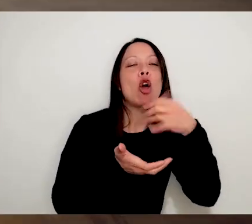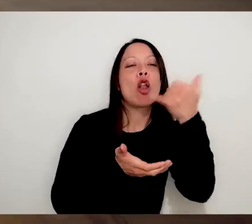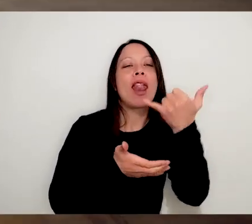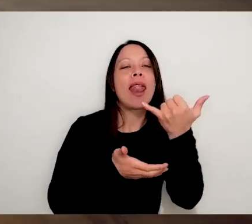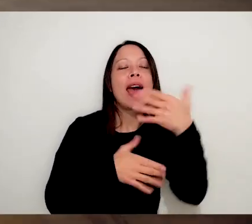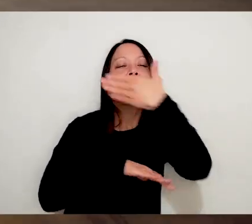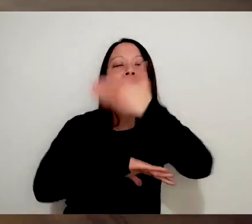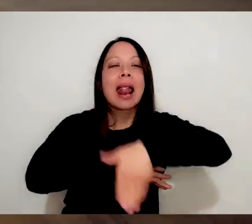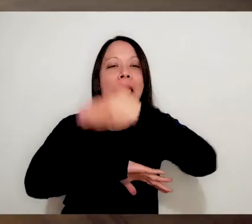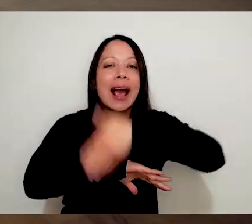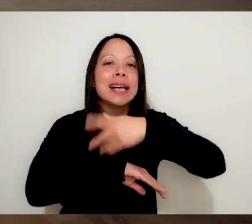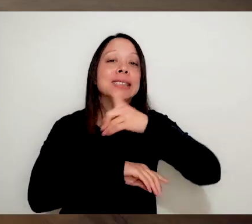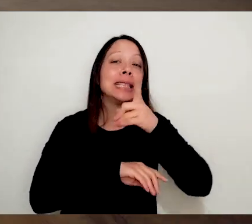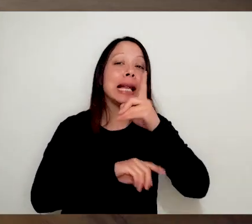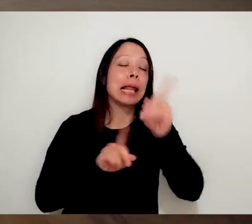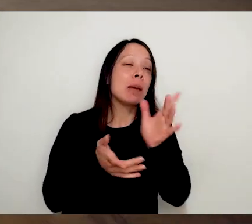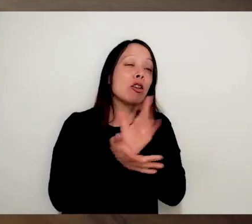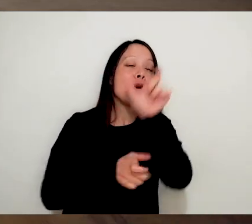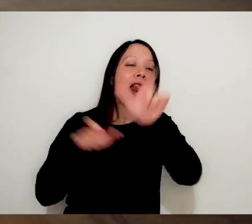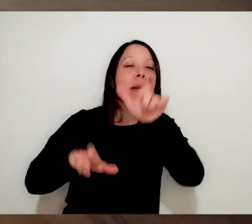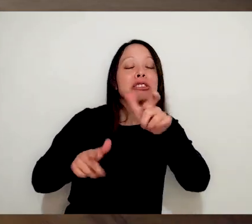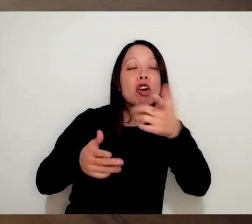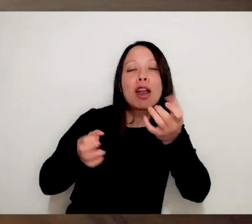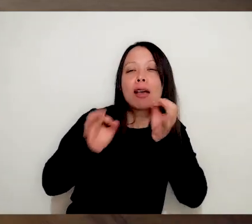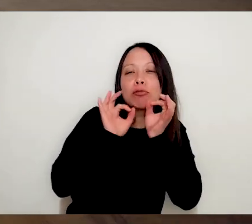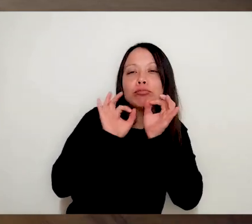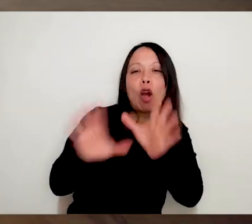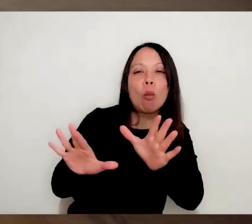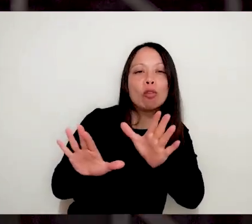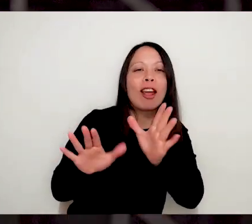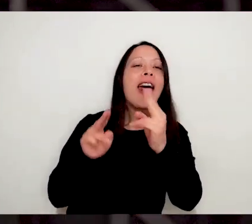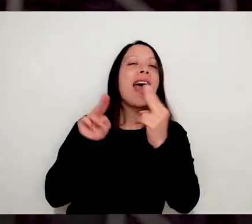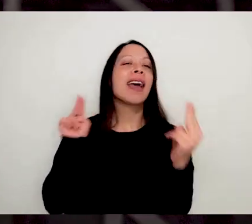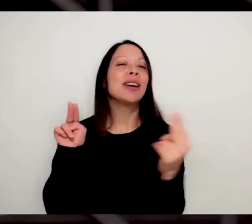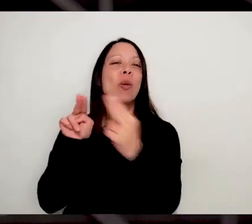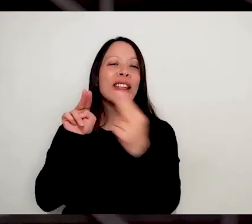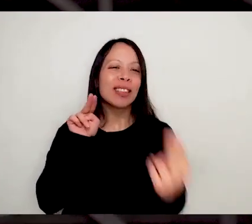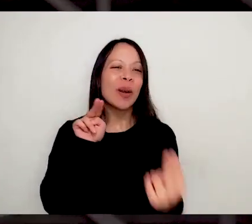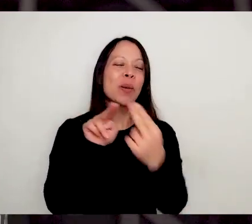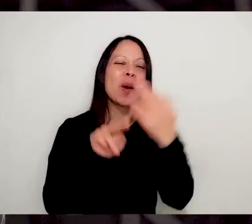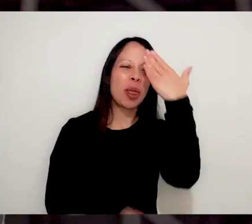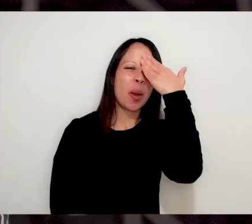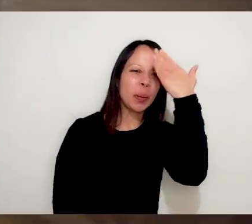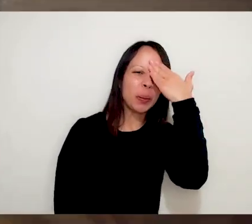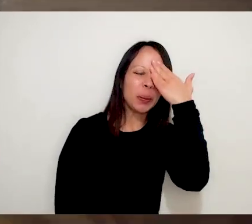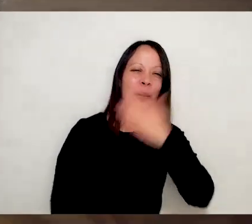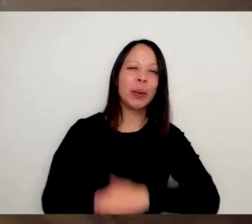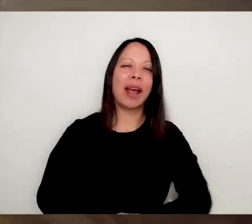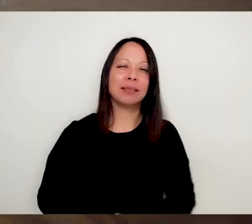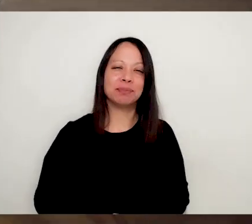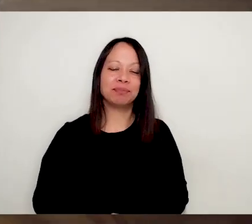fugas en donde está la gente haciendo lo que les sale. Puentes. Cultura. Encuentro.